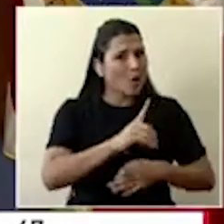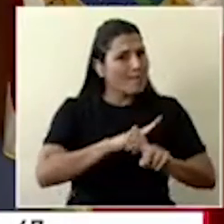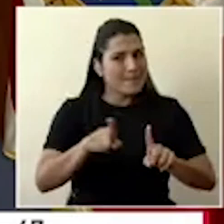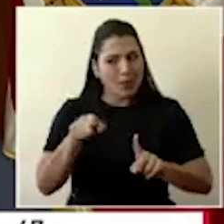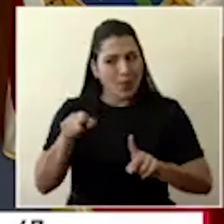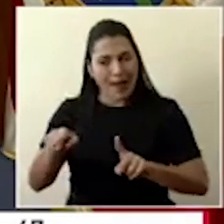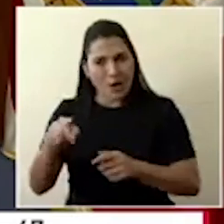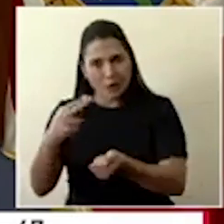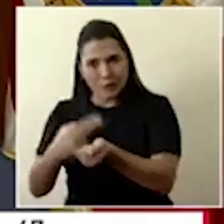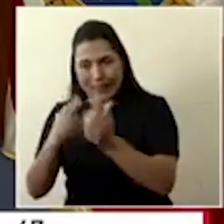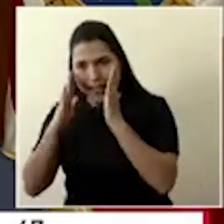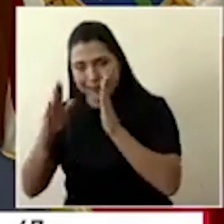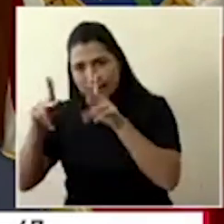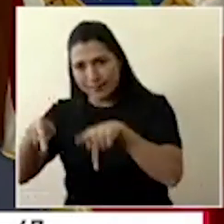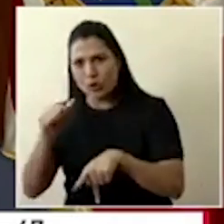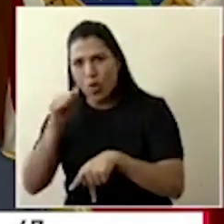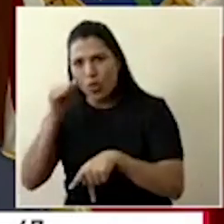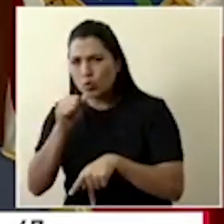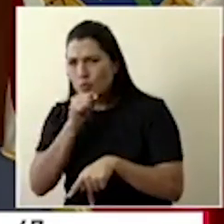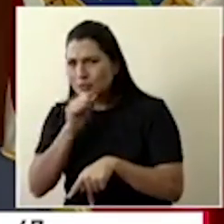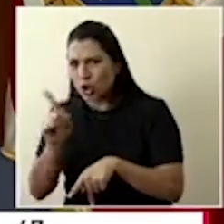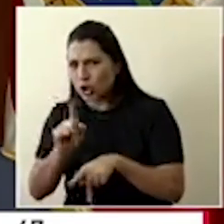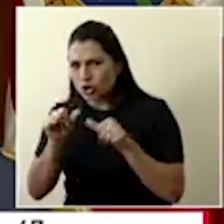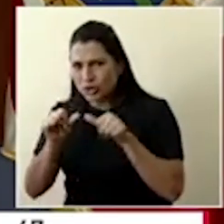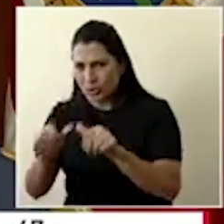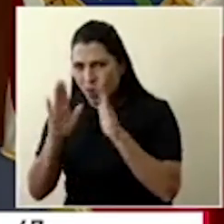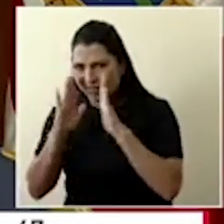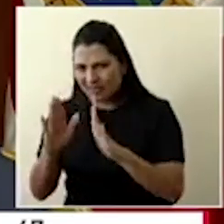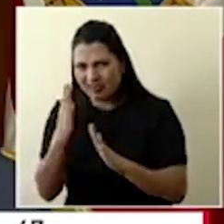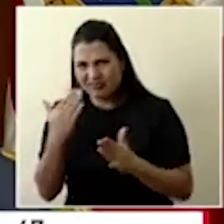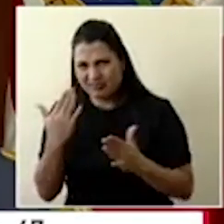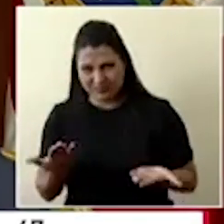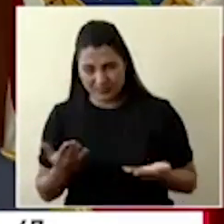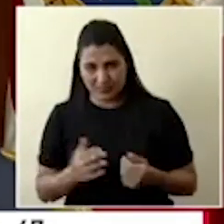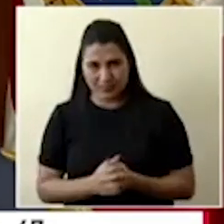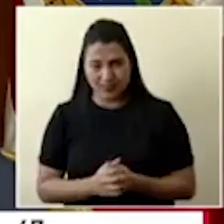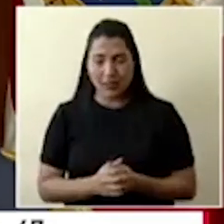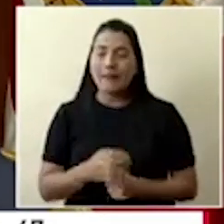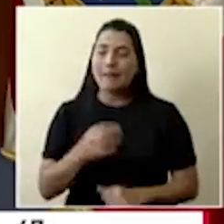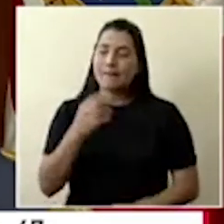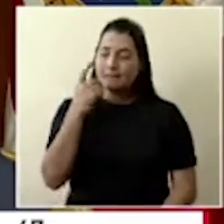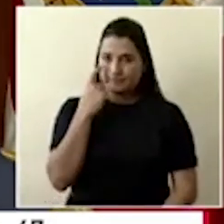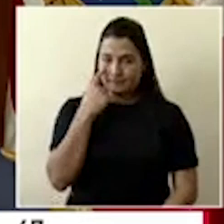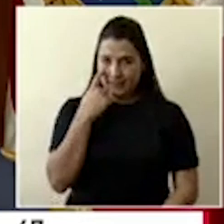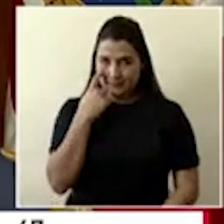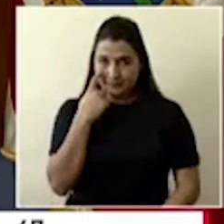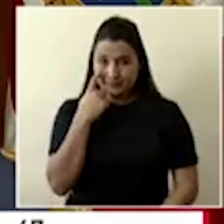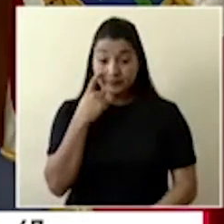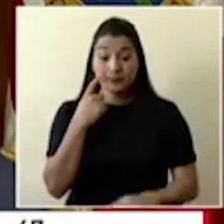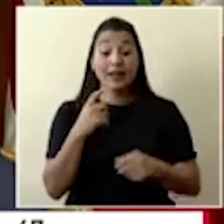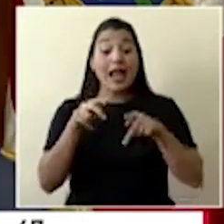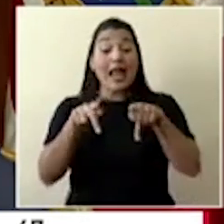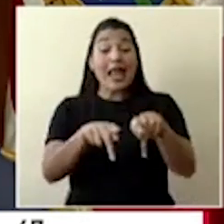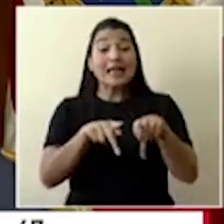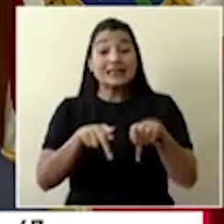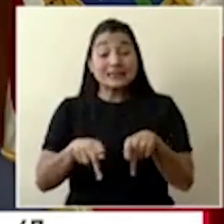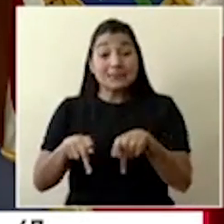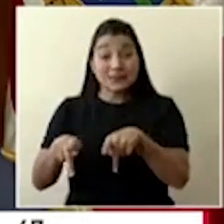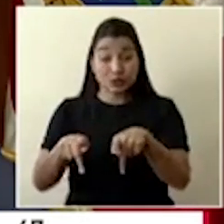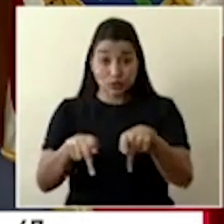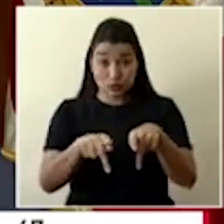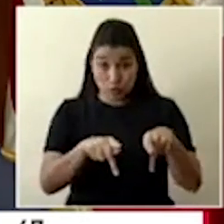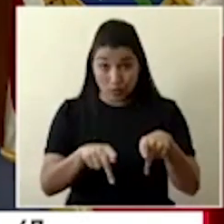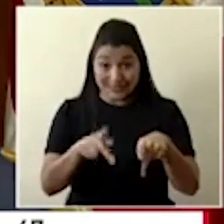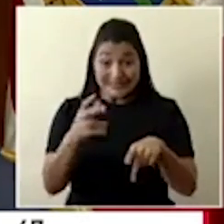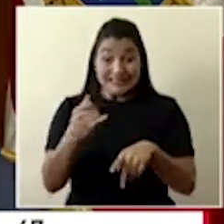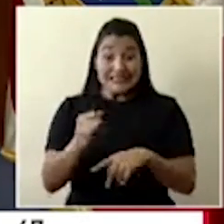Bueno, lo que hemos dicho es que los casos que llegan a requerir de la máxima